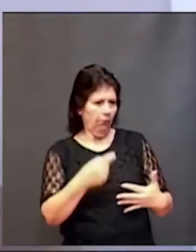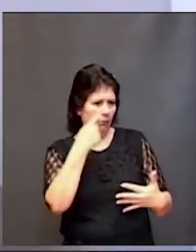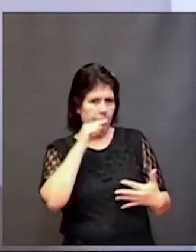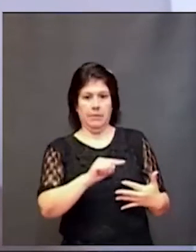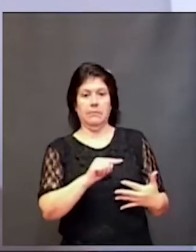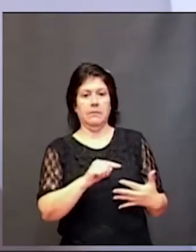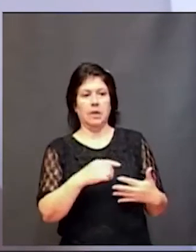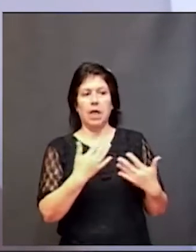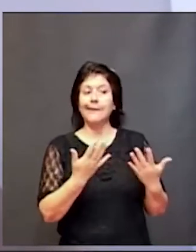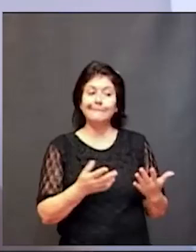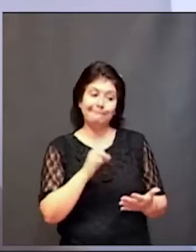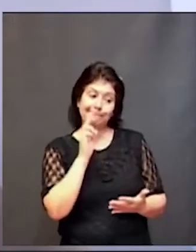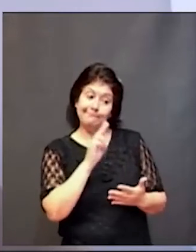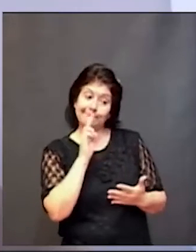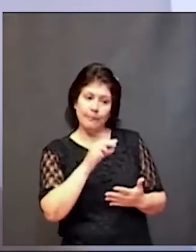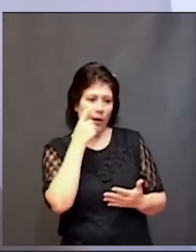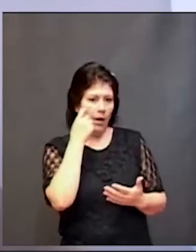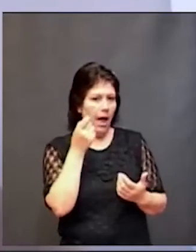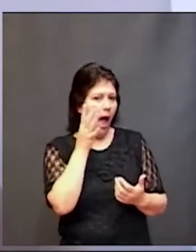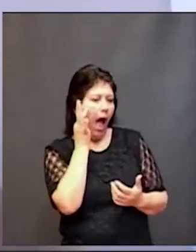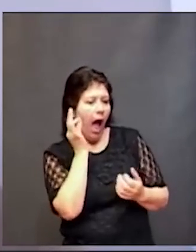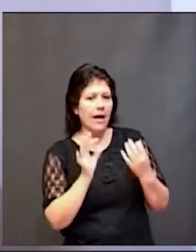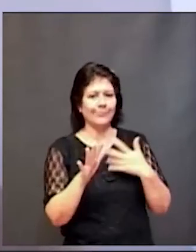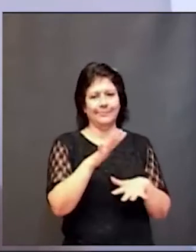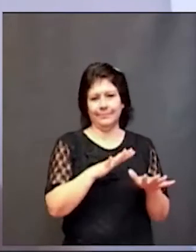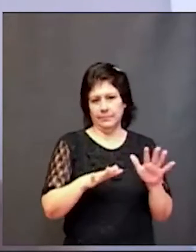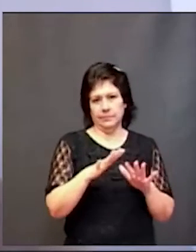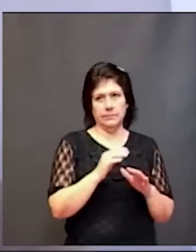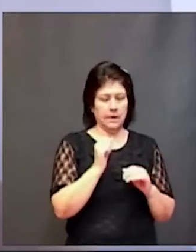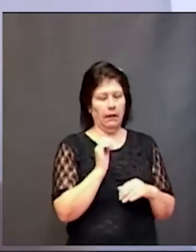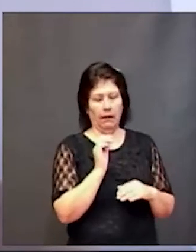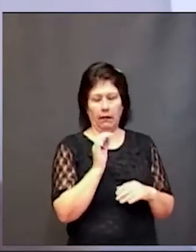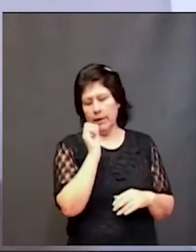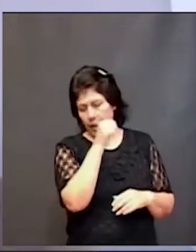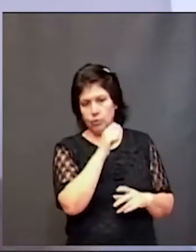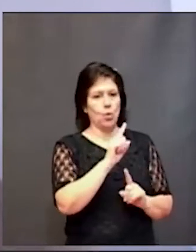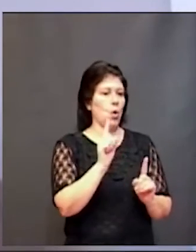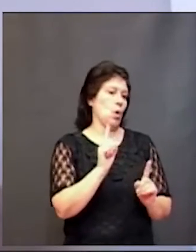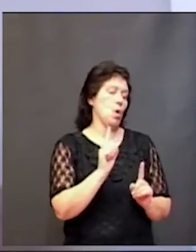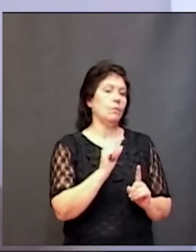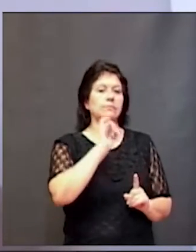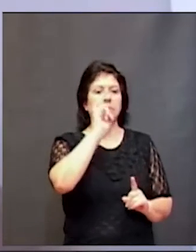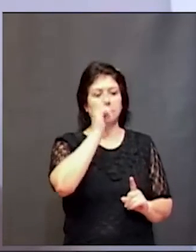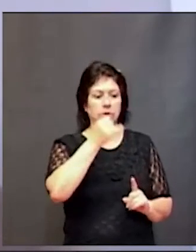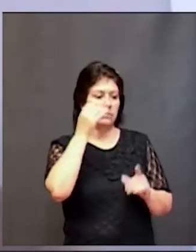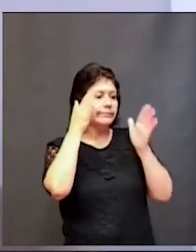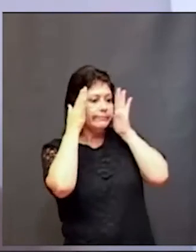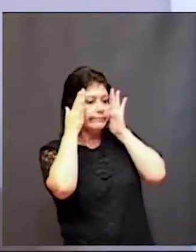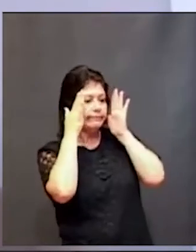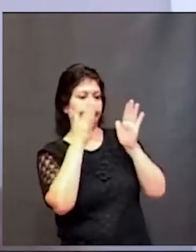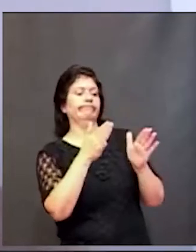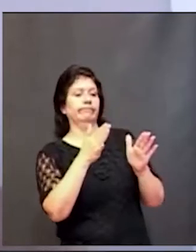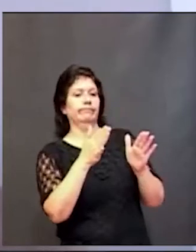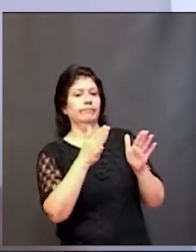entonces bueno no podemos dejar de mirar para otro lado tenemos que mirar para otro lado tenemos que activar